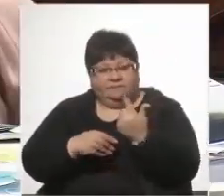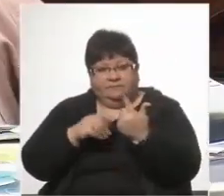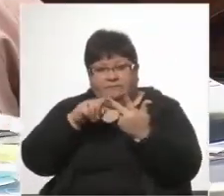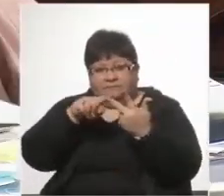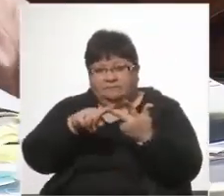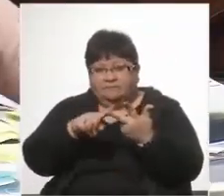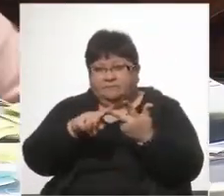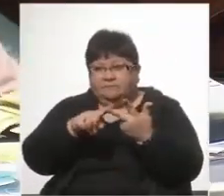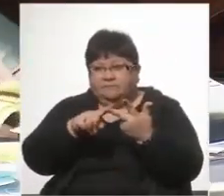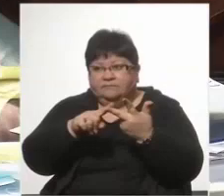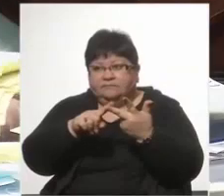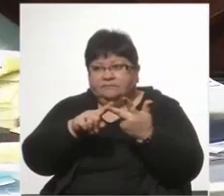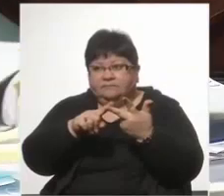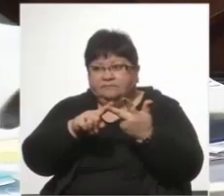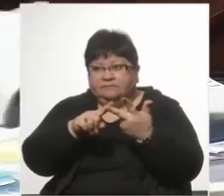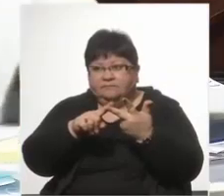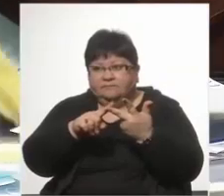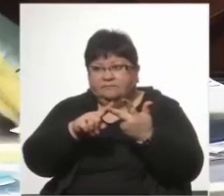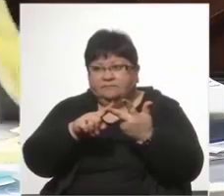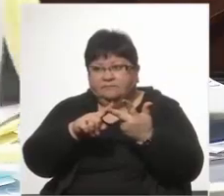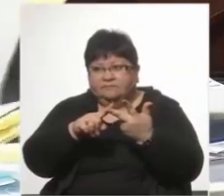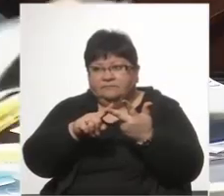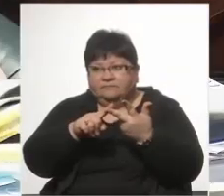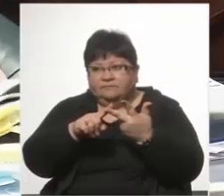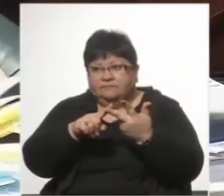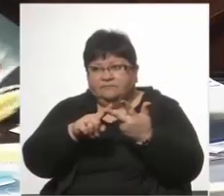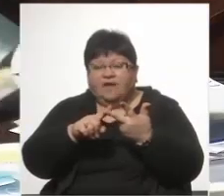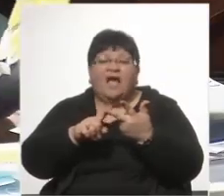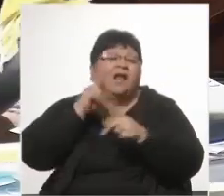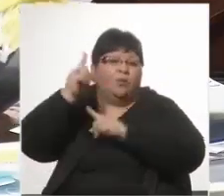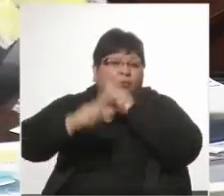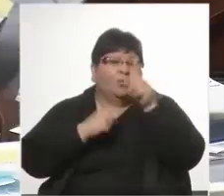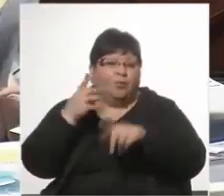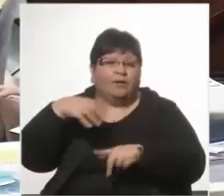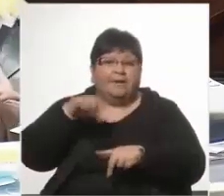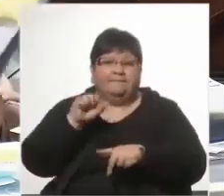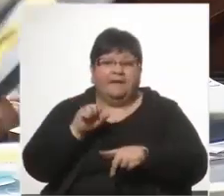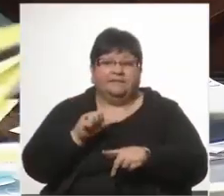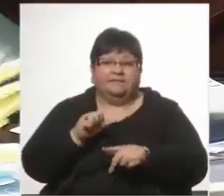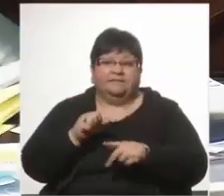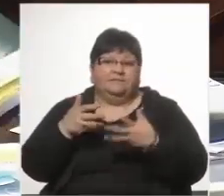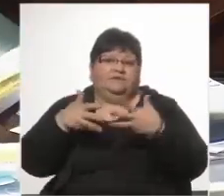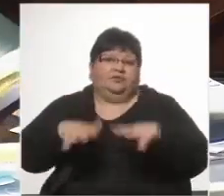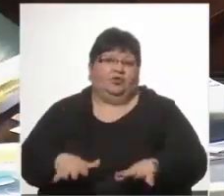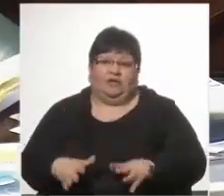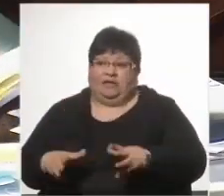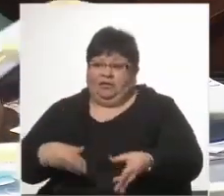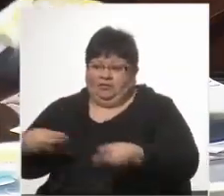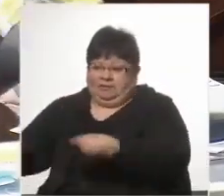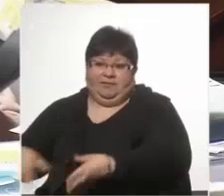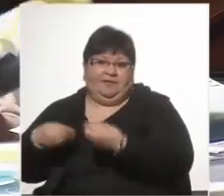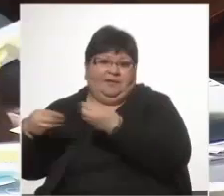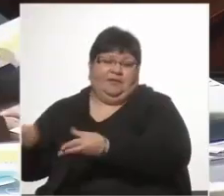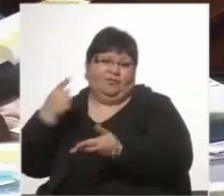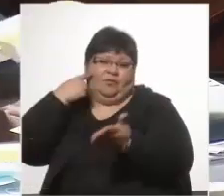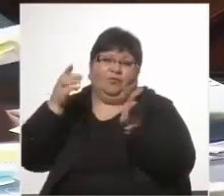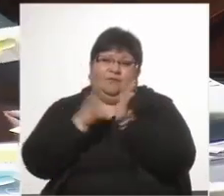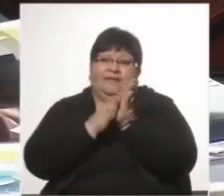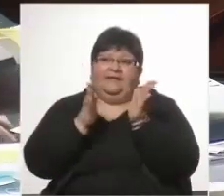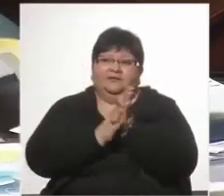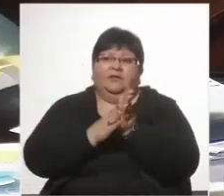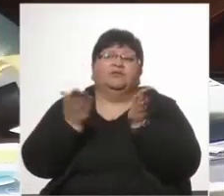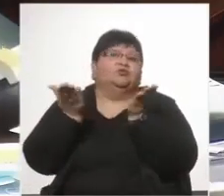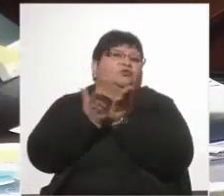tres, y hay algunas más. No me quiero despojar de la documentación, porque como ven, yo la